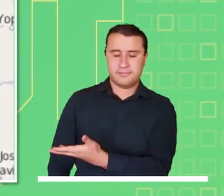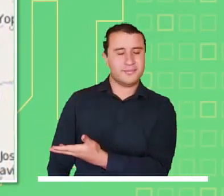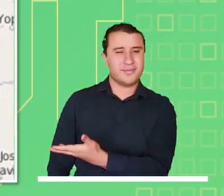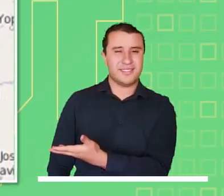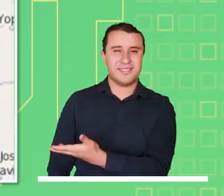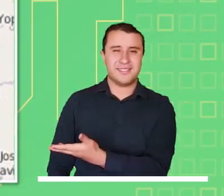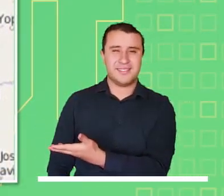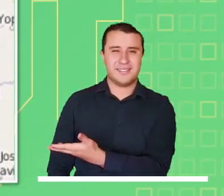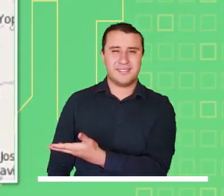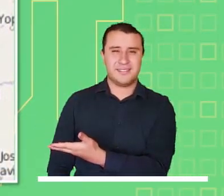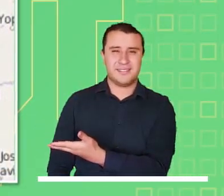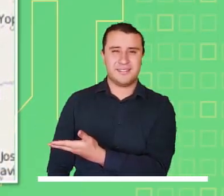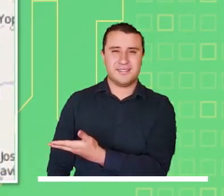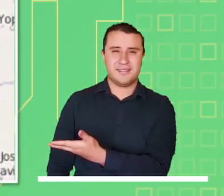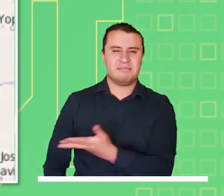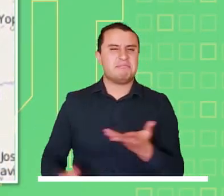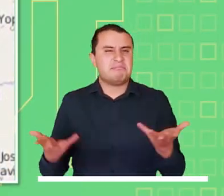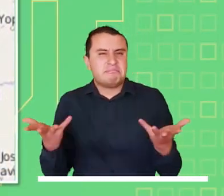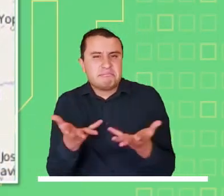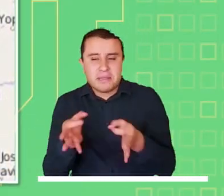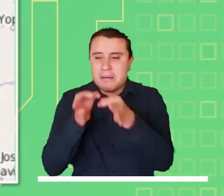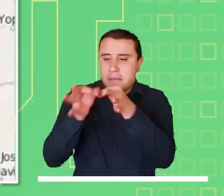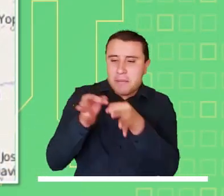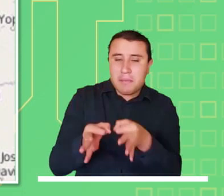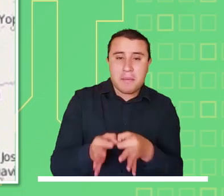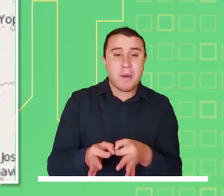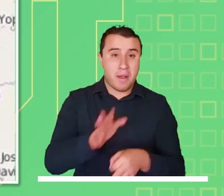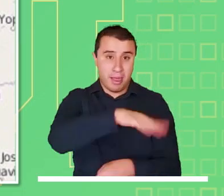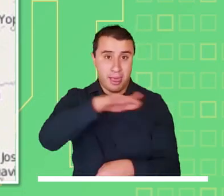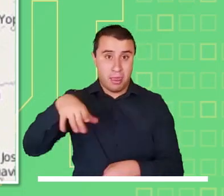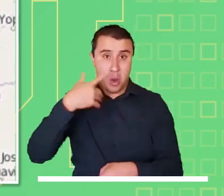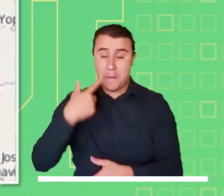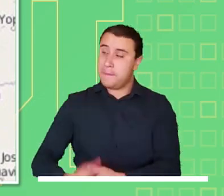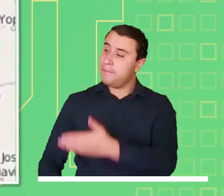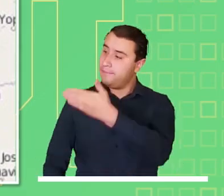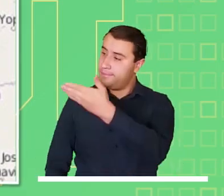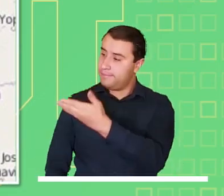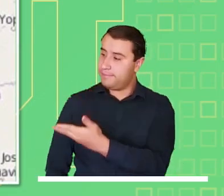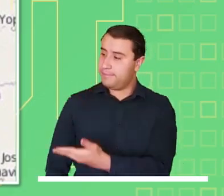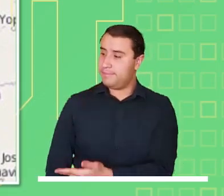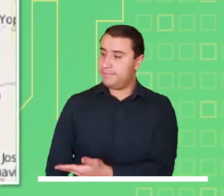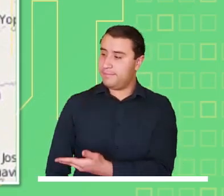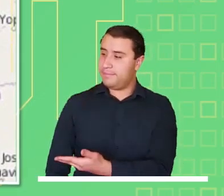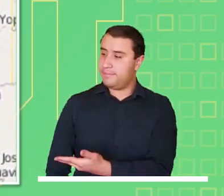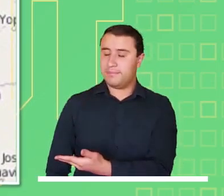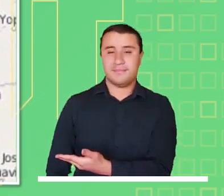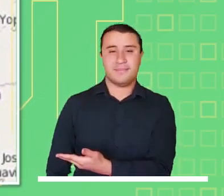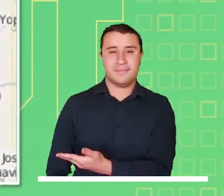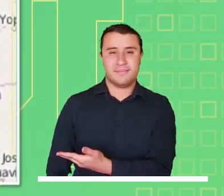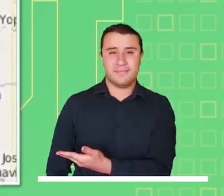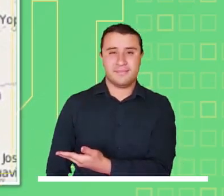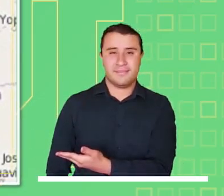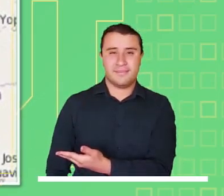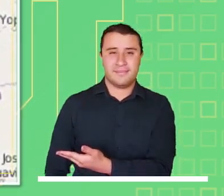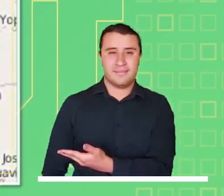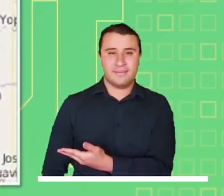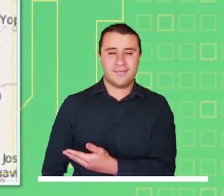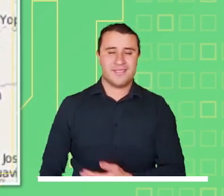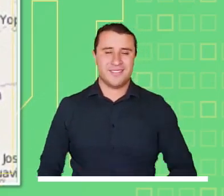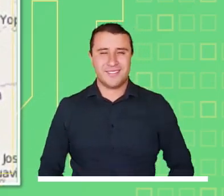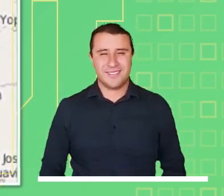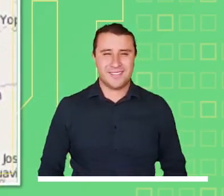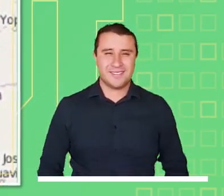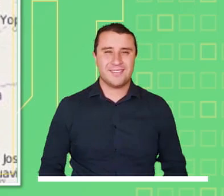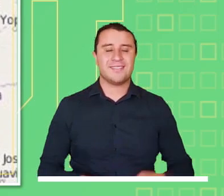los ríos Taparto y Bolívar. Quebradas La Liboriana, Los Monos y La Linda a la altura de los municipios de Andes, Betania, Salgar,